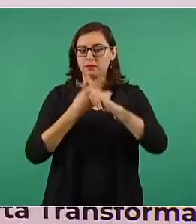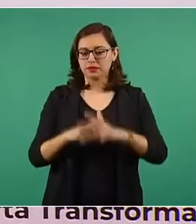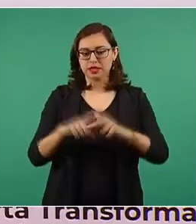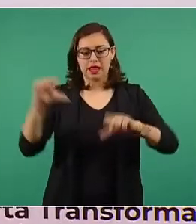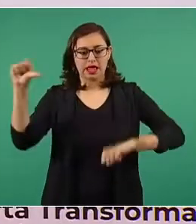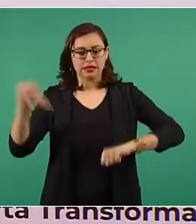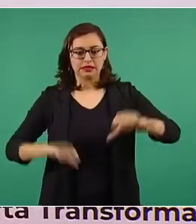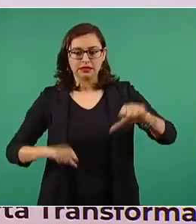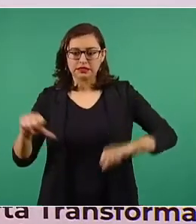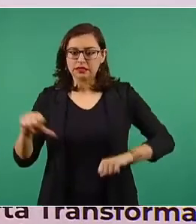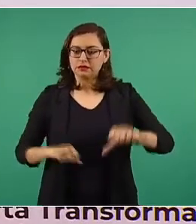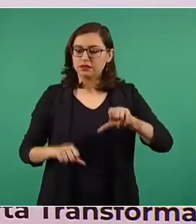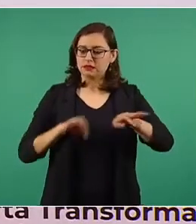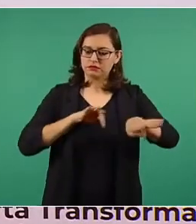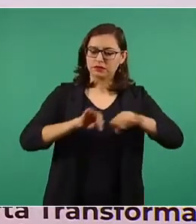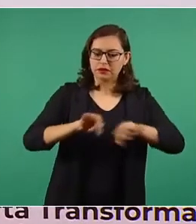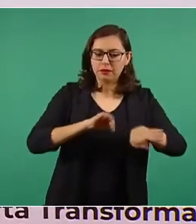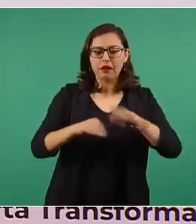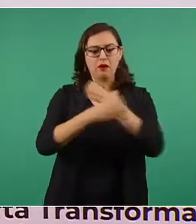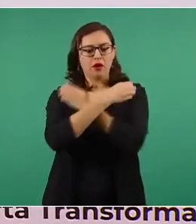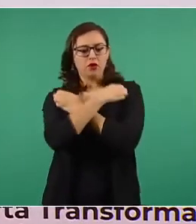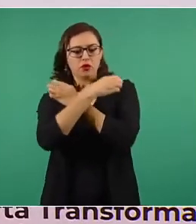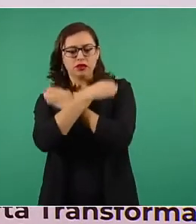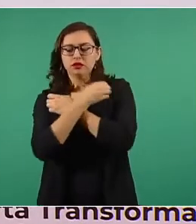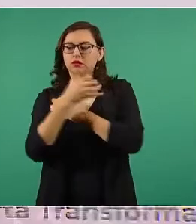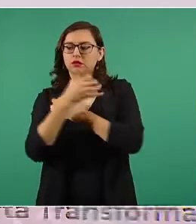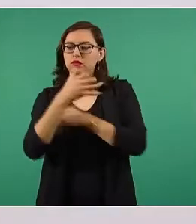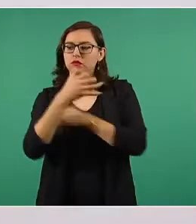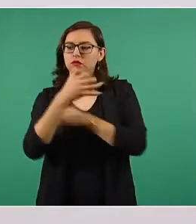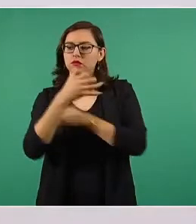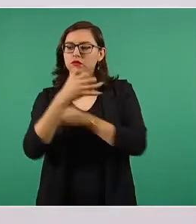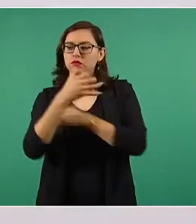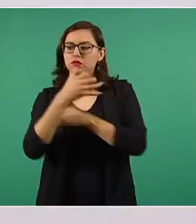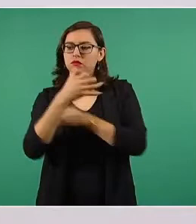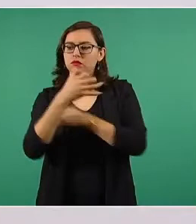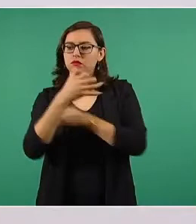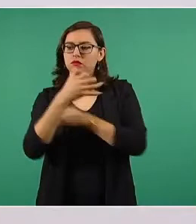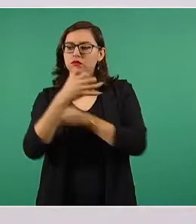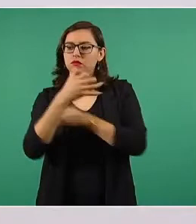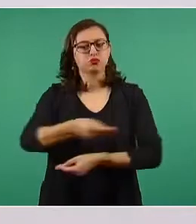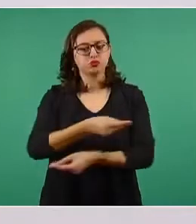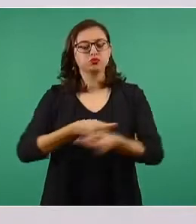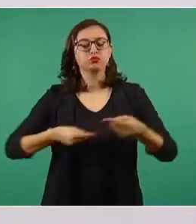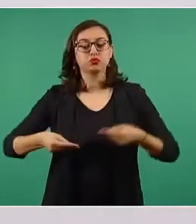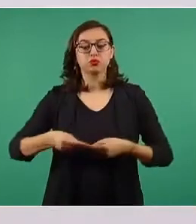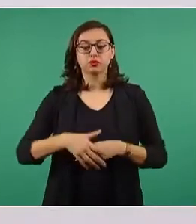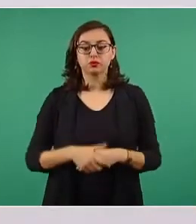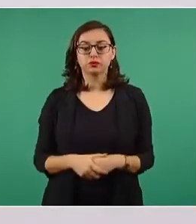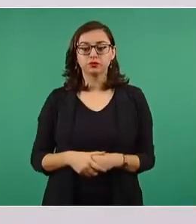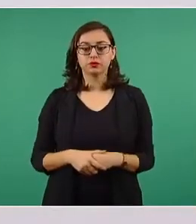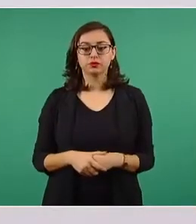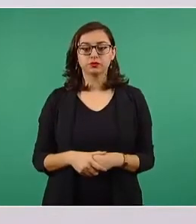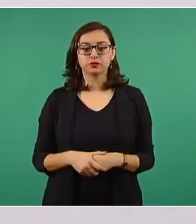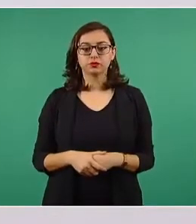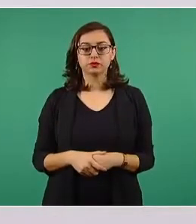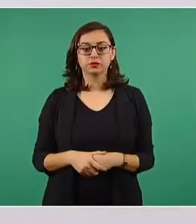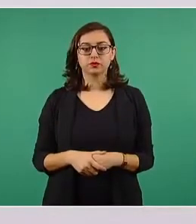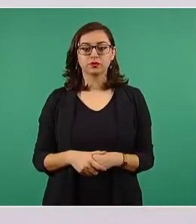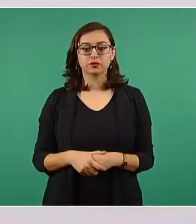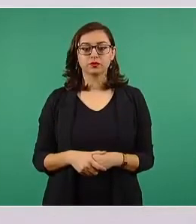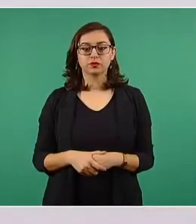y social del país. En el campo se está produciendo